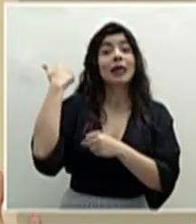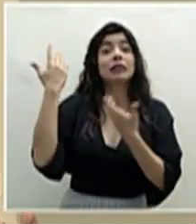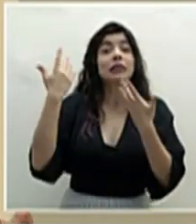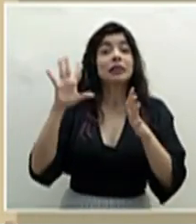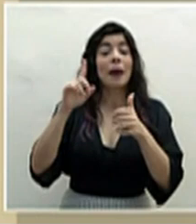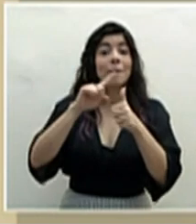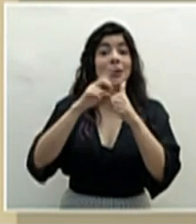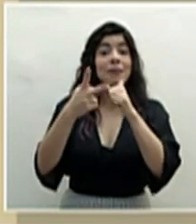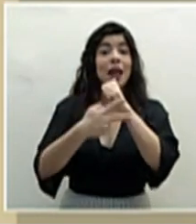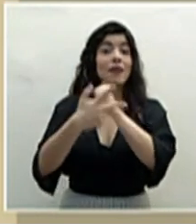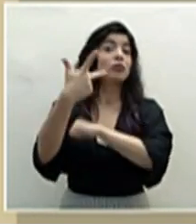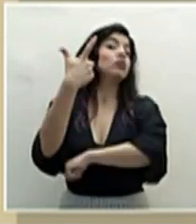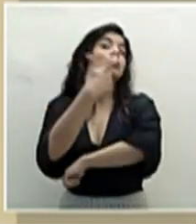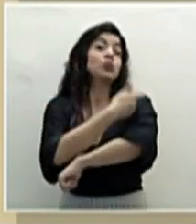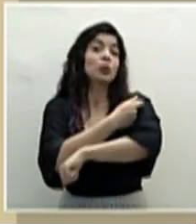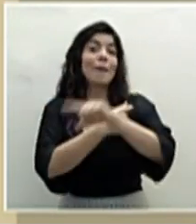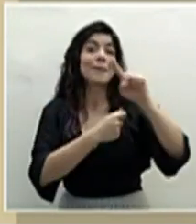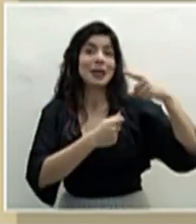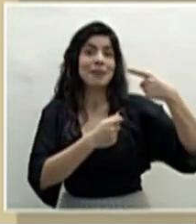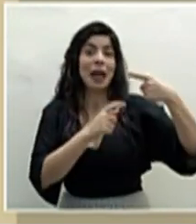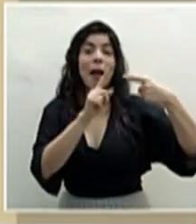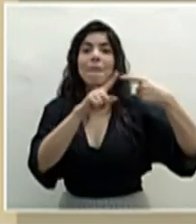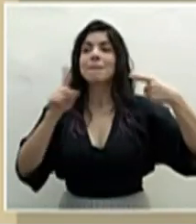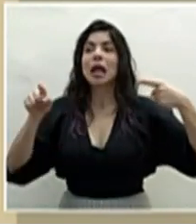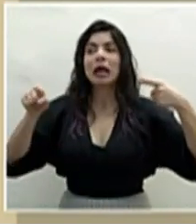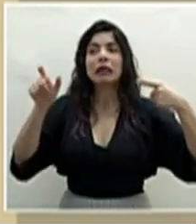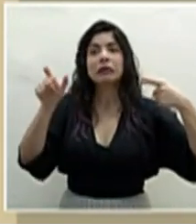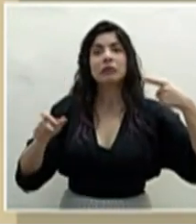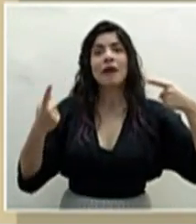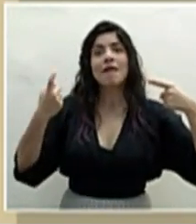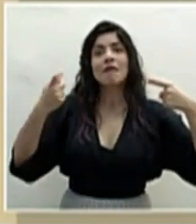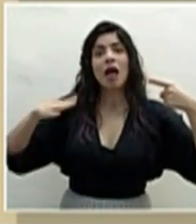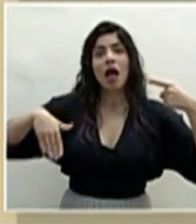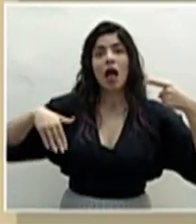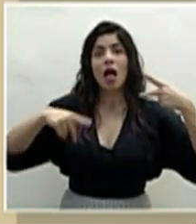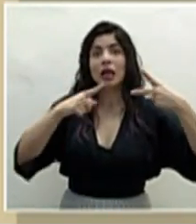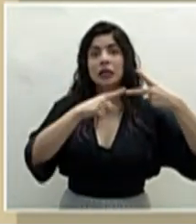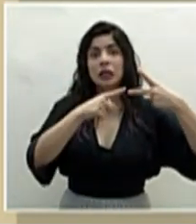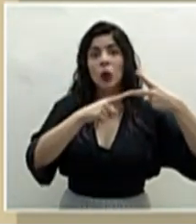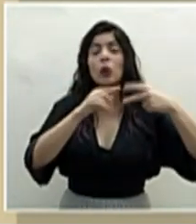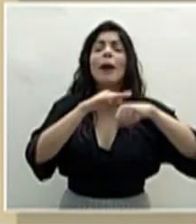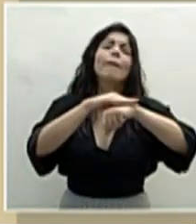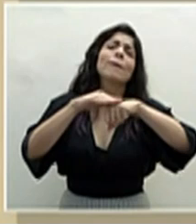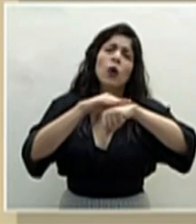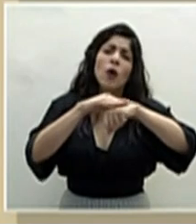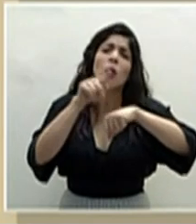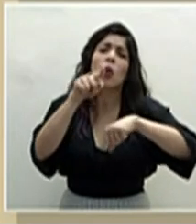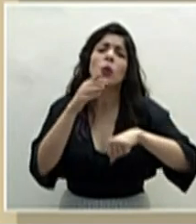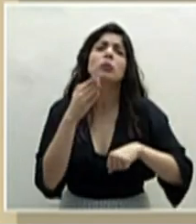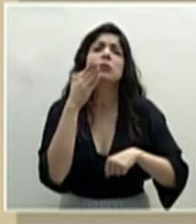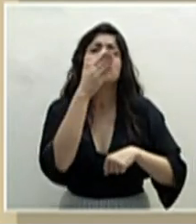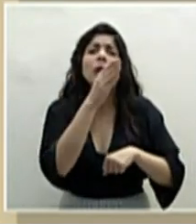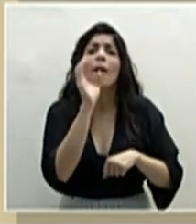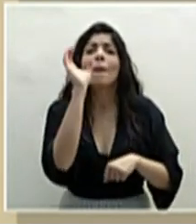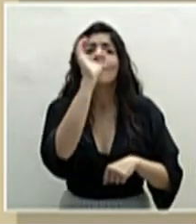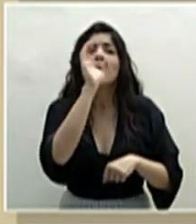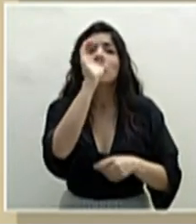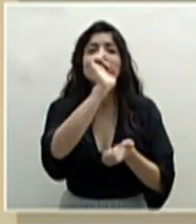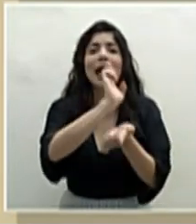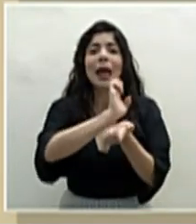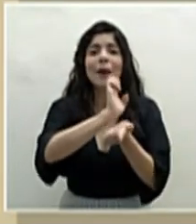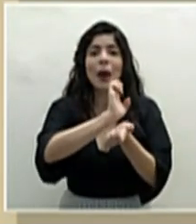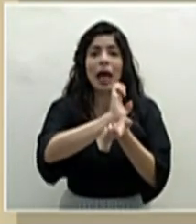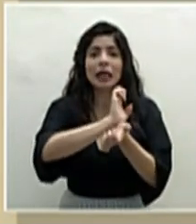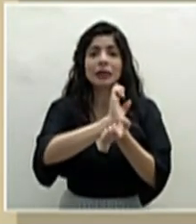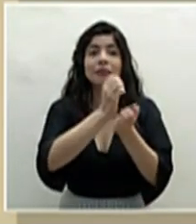primera dosis, pero que todavía no han recibido la segunda dosis, por favor, busquen el EVAIS más